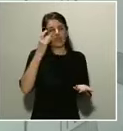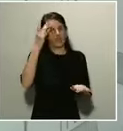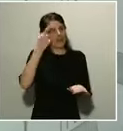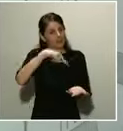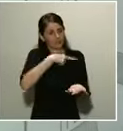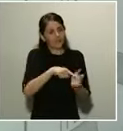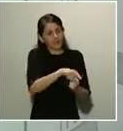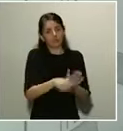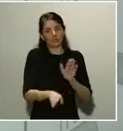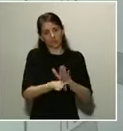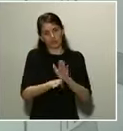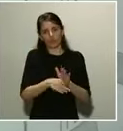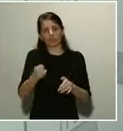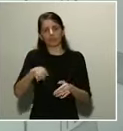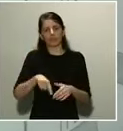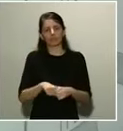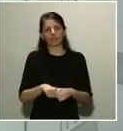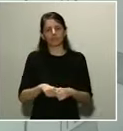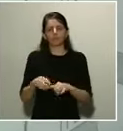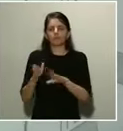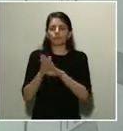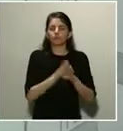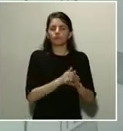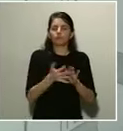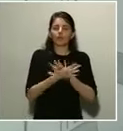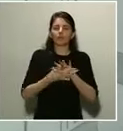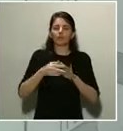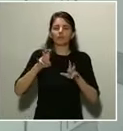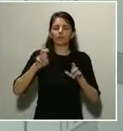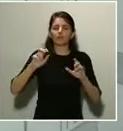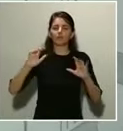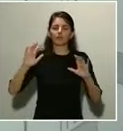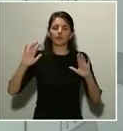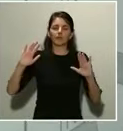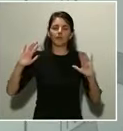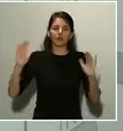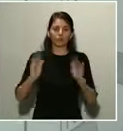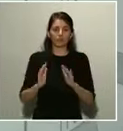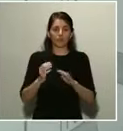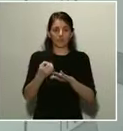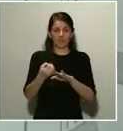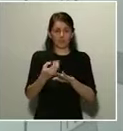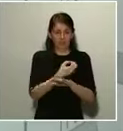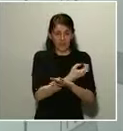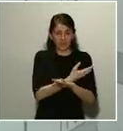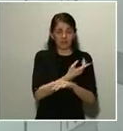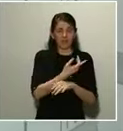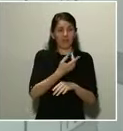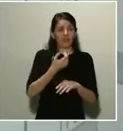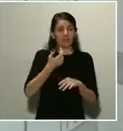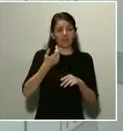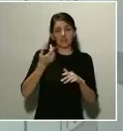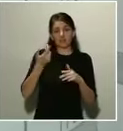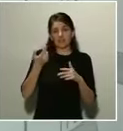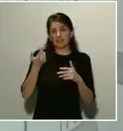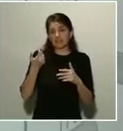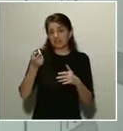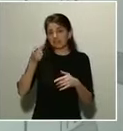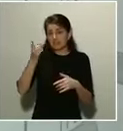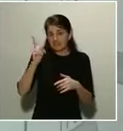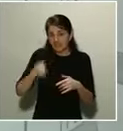Por otra parte, en cuanto a la reducción de la alta velocidad, del ferrocarril, también del transporte